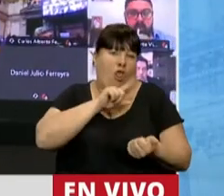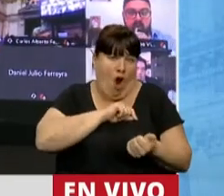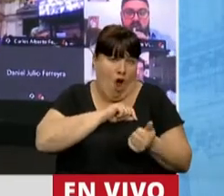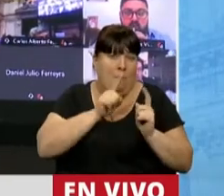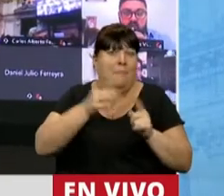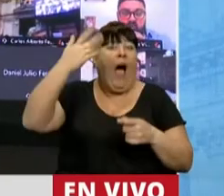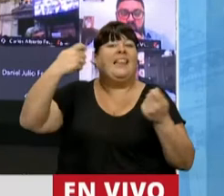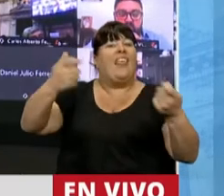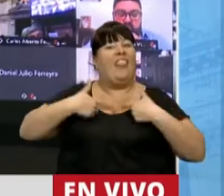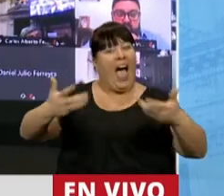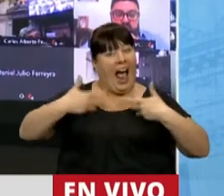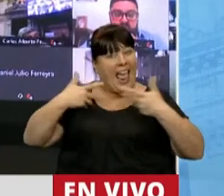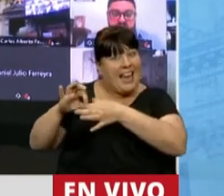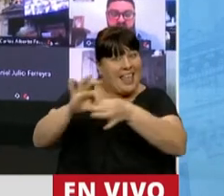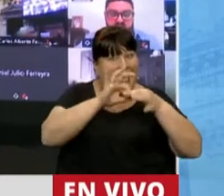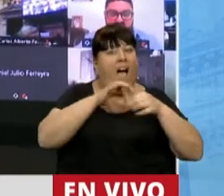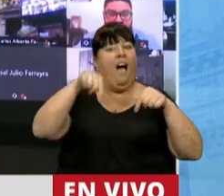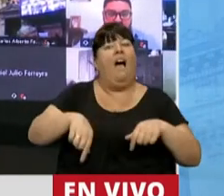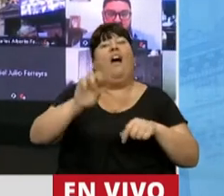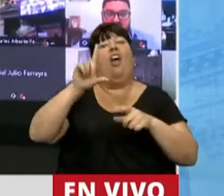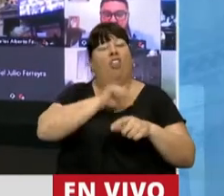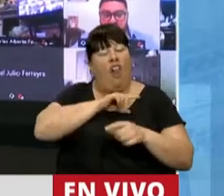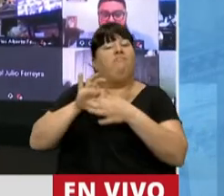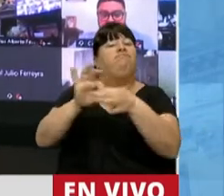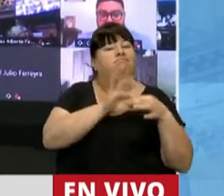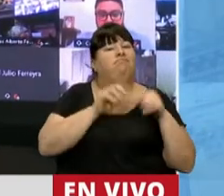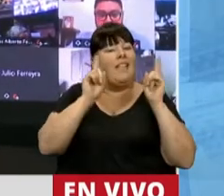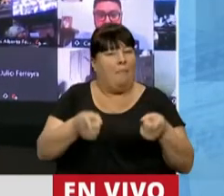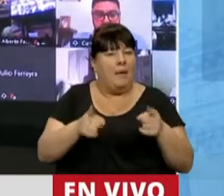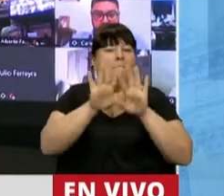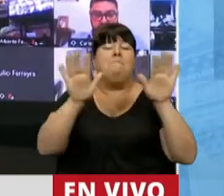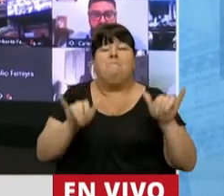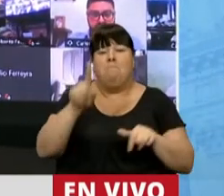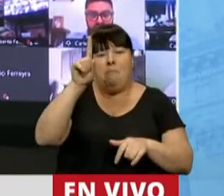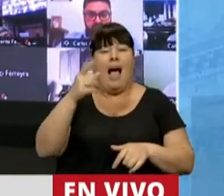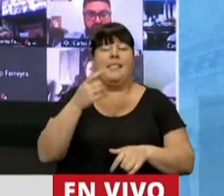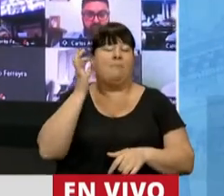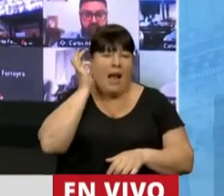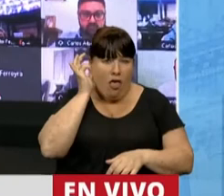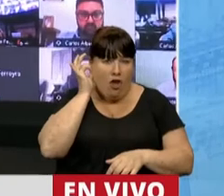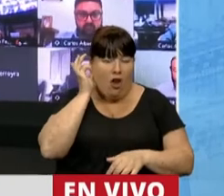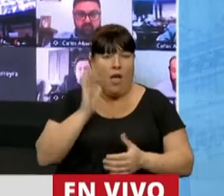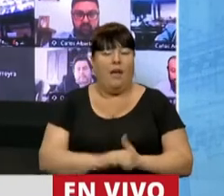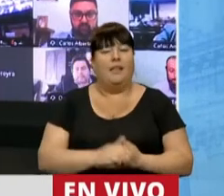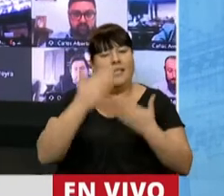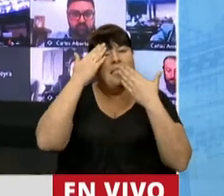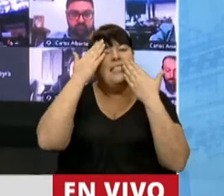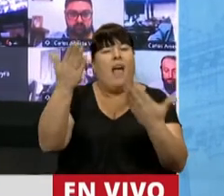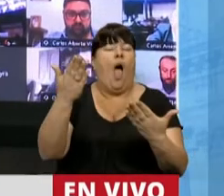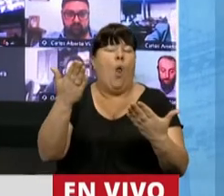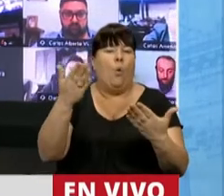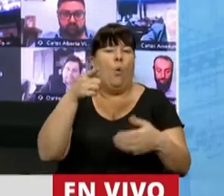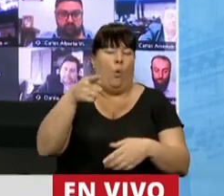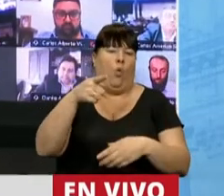como antes nos había unido en la alegría. Que en paz descanse, Diego Armando Maradona, un saludo muy